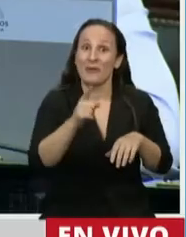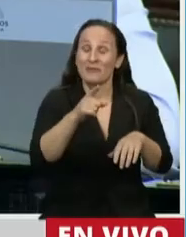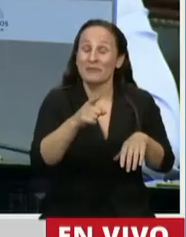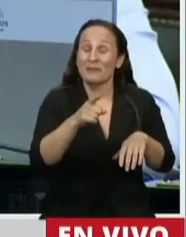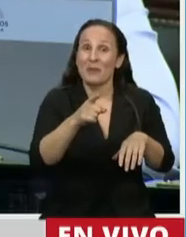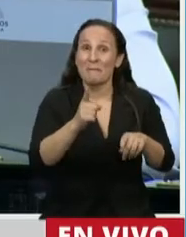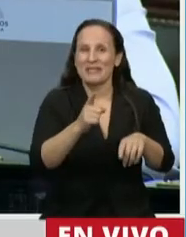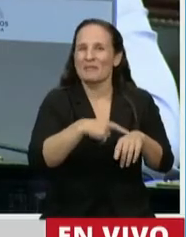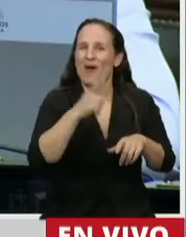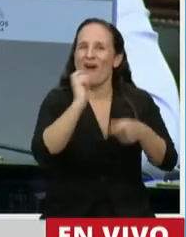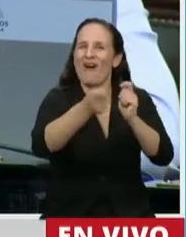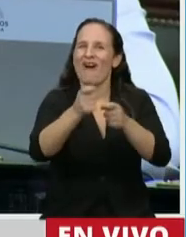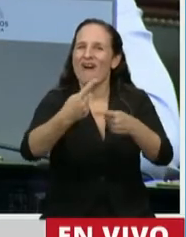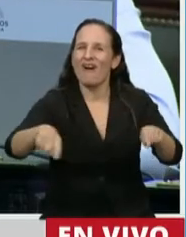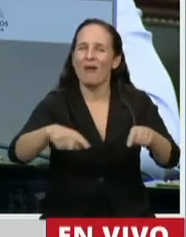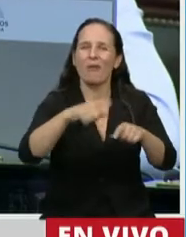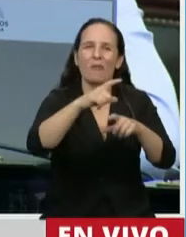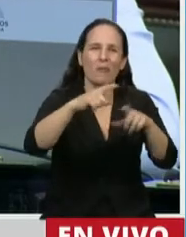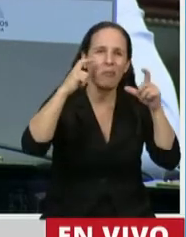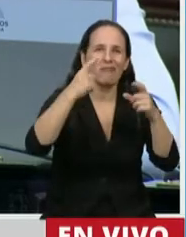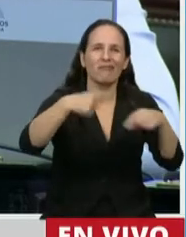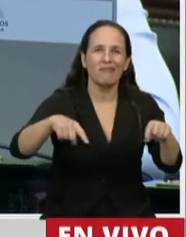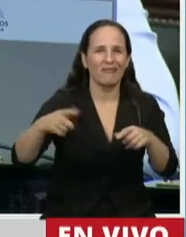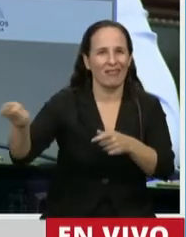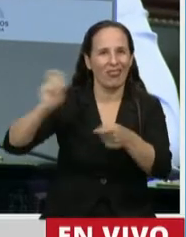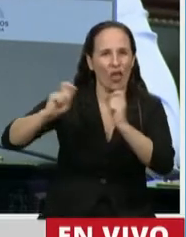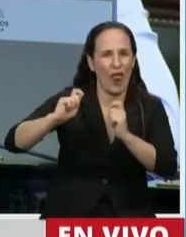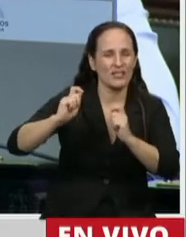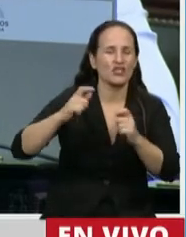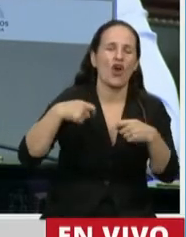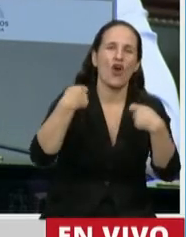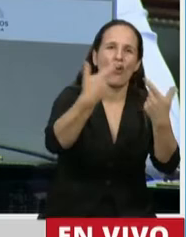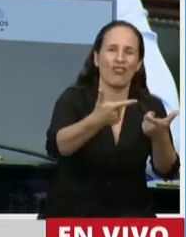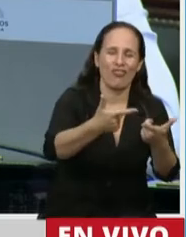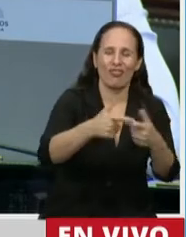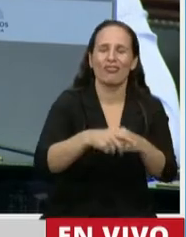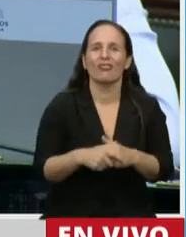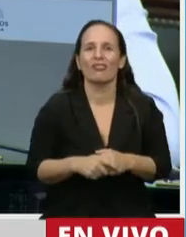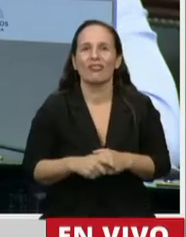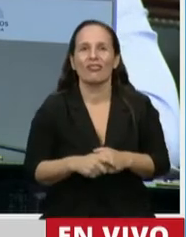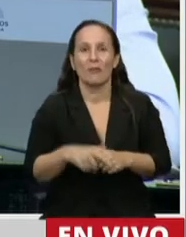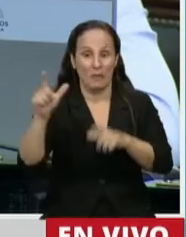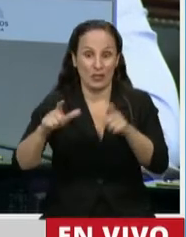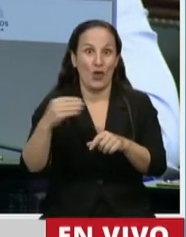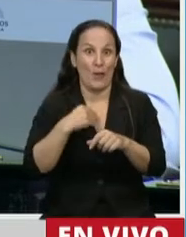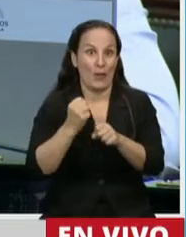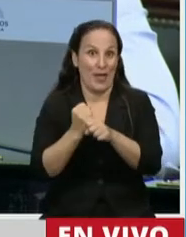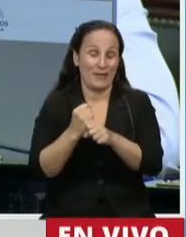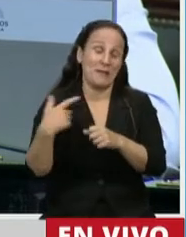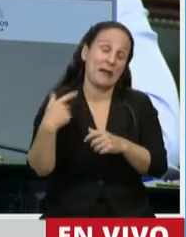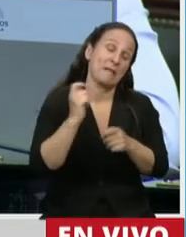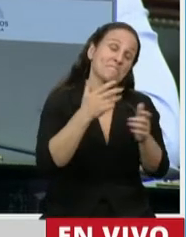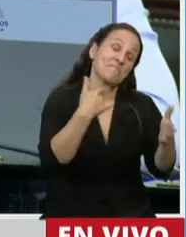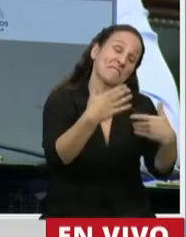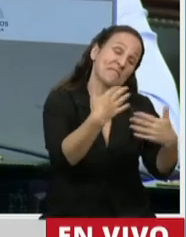de unos materiales de protección que nos habían donado con algunos voluntarios, y ella me